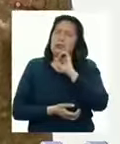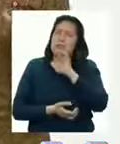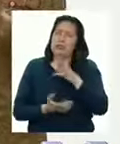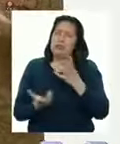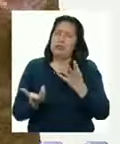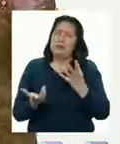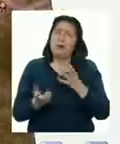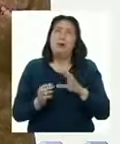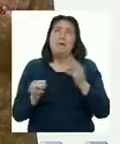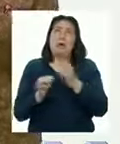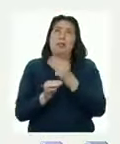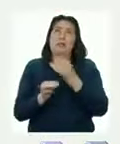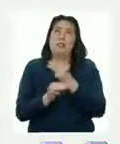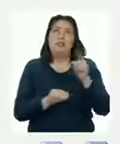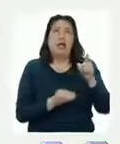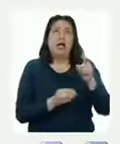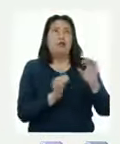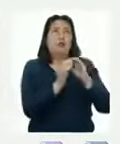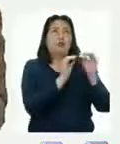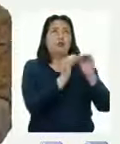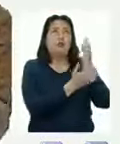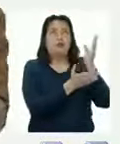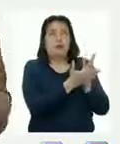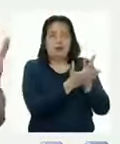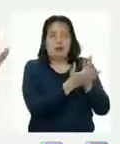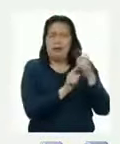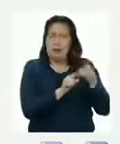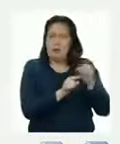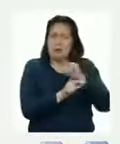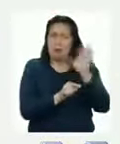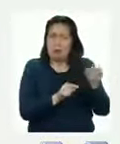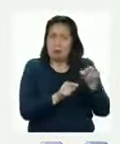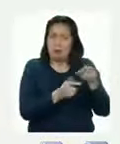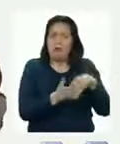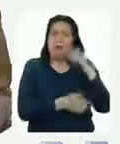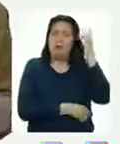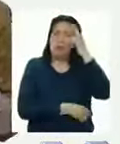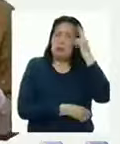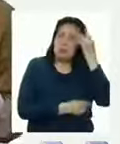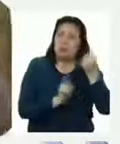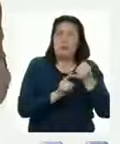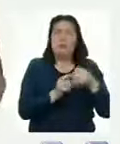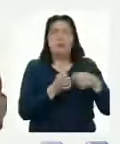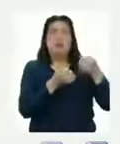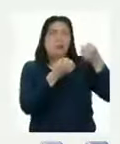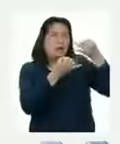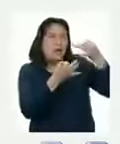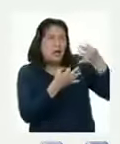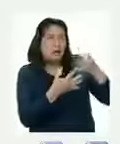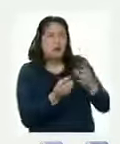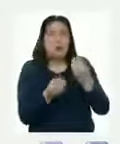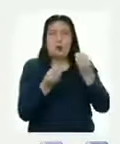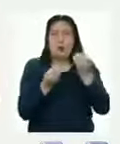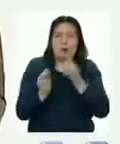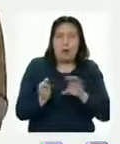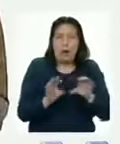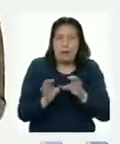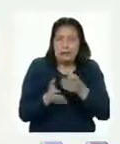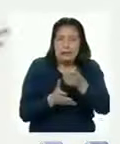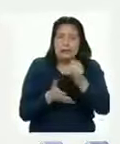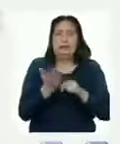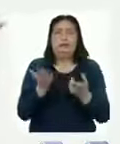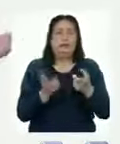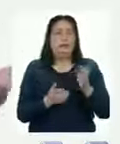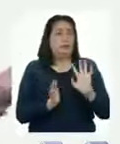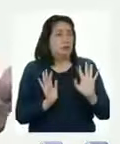matemática con el resolver problemas Pero todos esos conceptos, razonamientos, cálculos y estrategias que se necesitan para